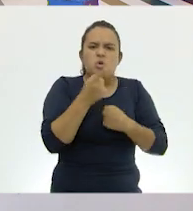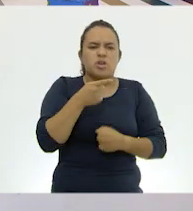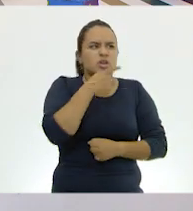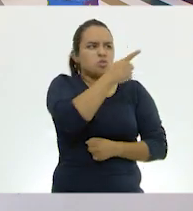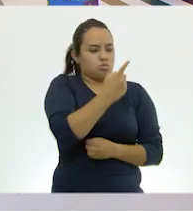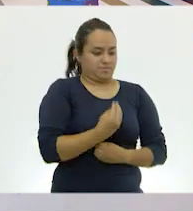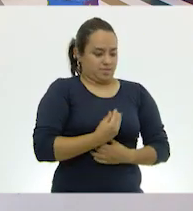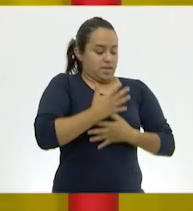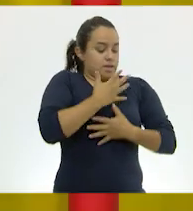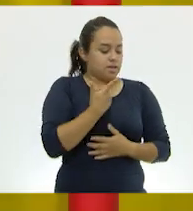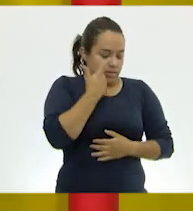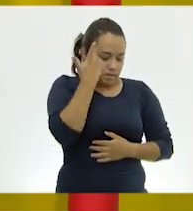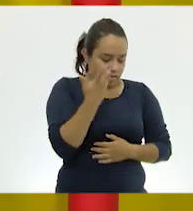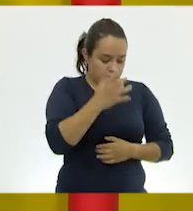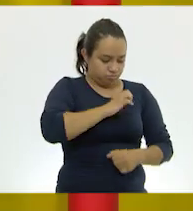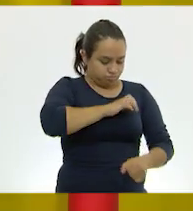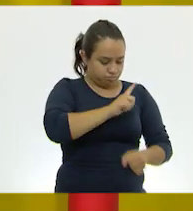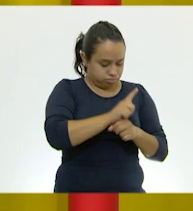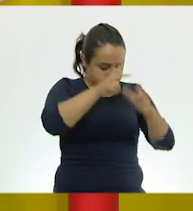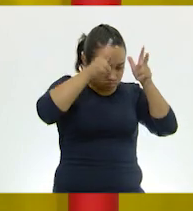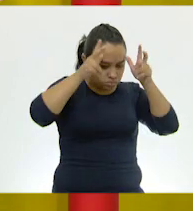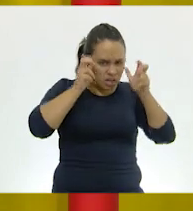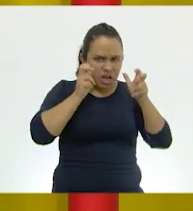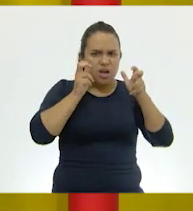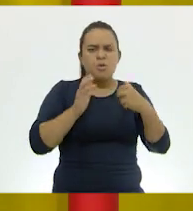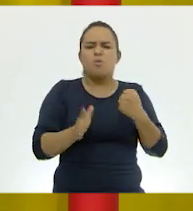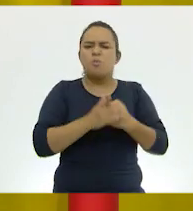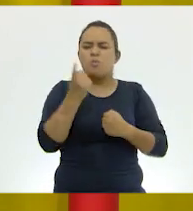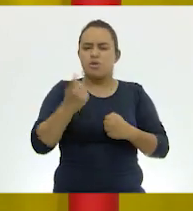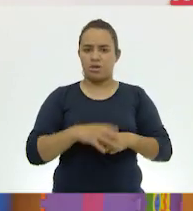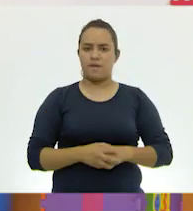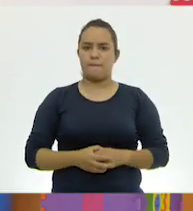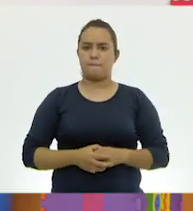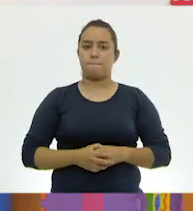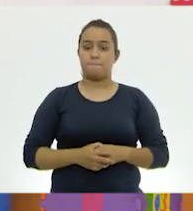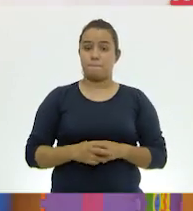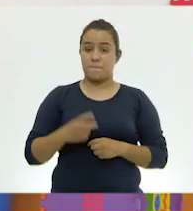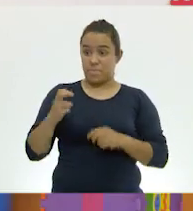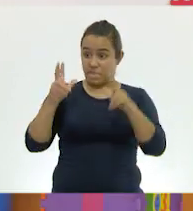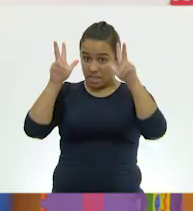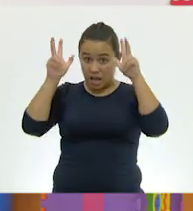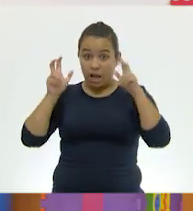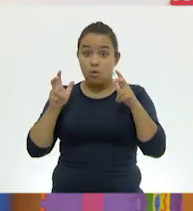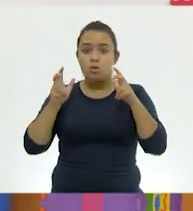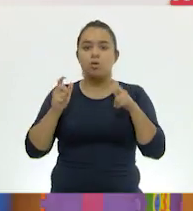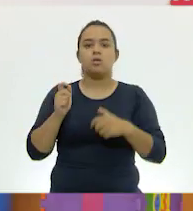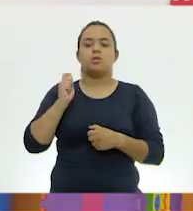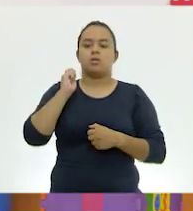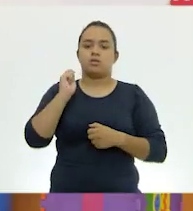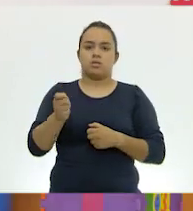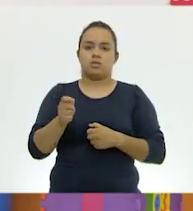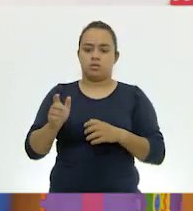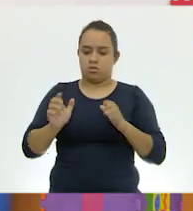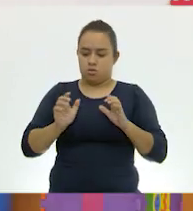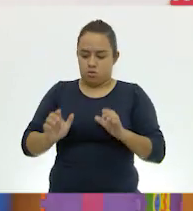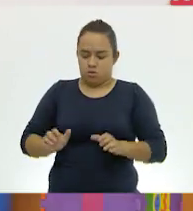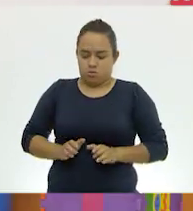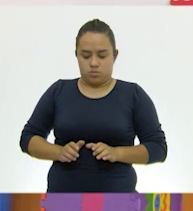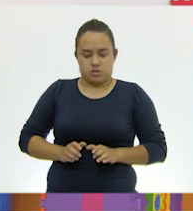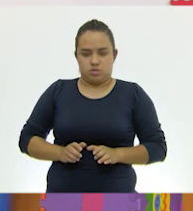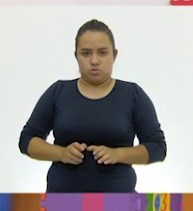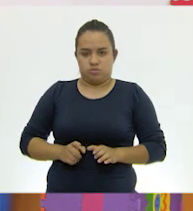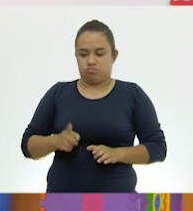motivó a especializarte en los ajolotes? Los ajolotes, yo siempre he dicho que es un organismo enigmático,